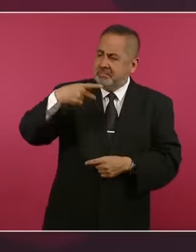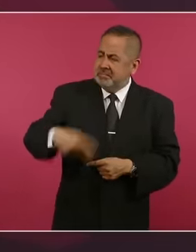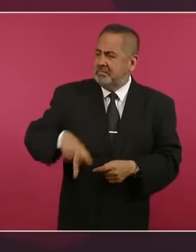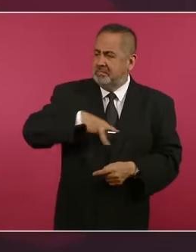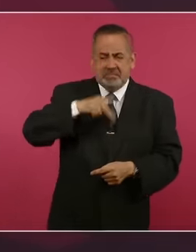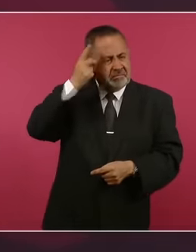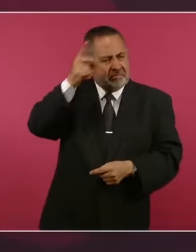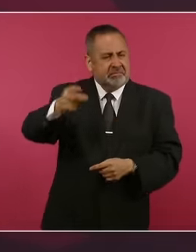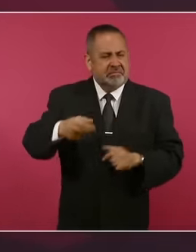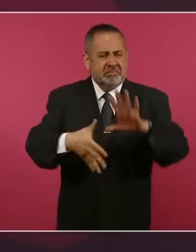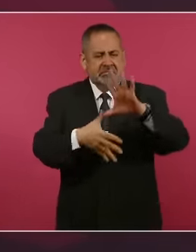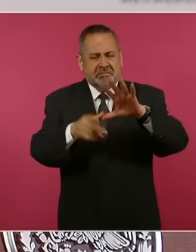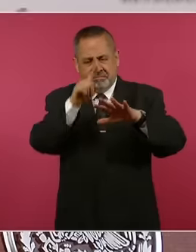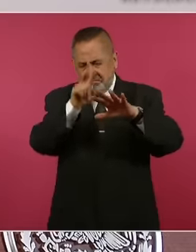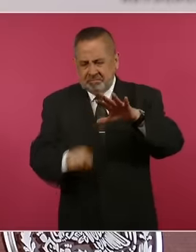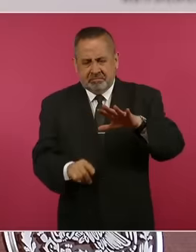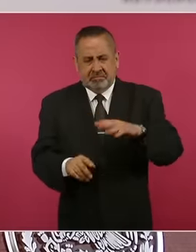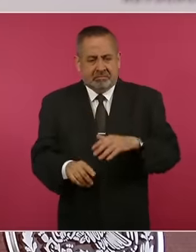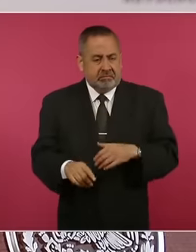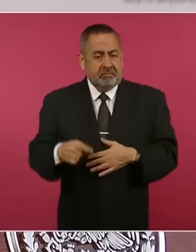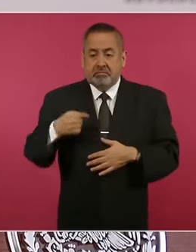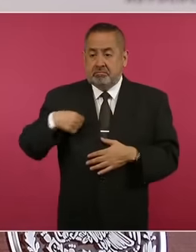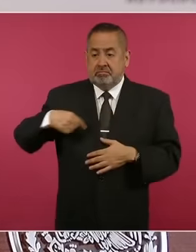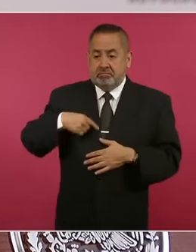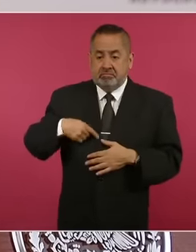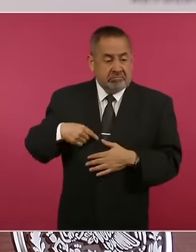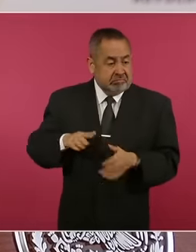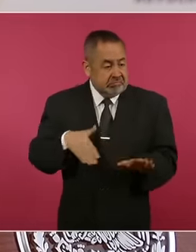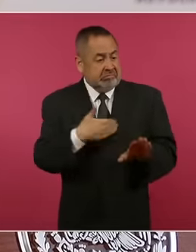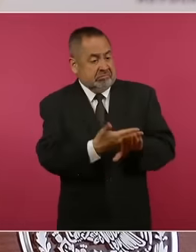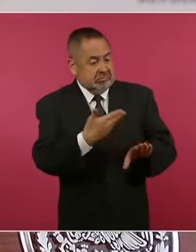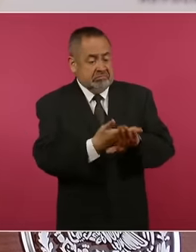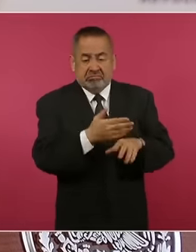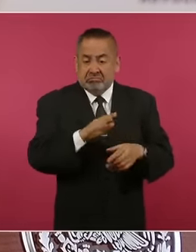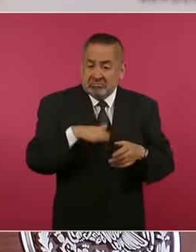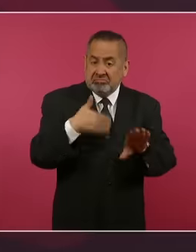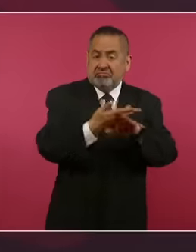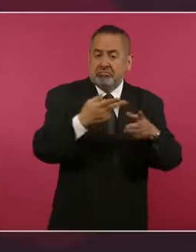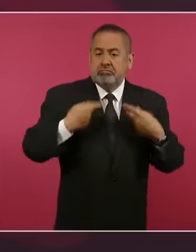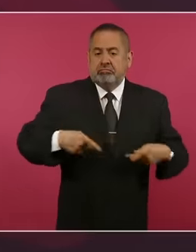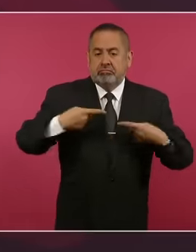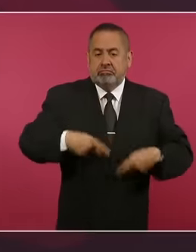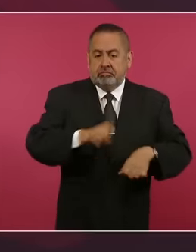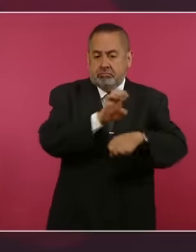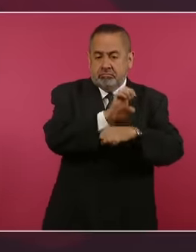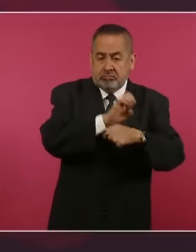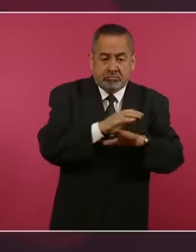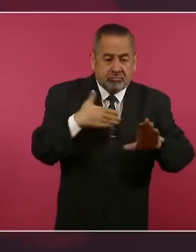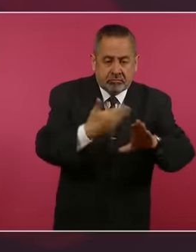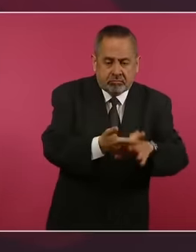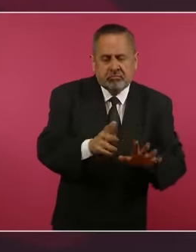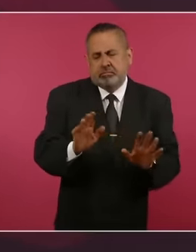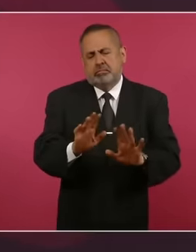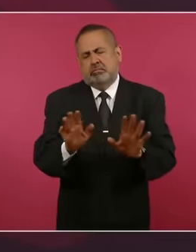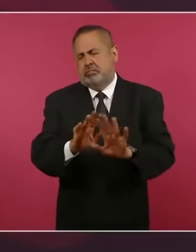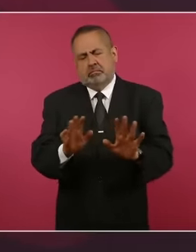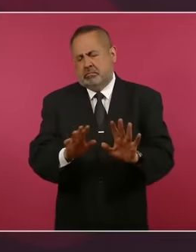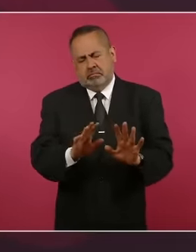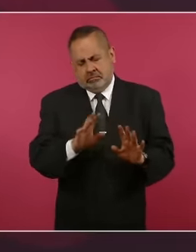no vamos nosotros a emprender una campaña en contra de los ecuatorianos. No, no, no, los